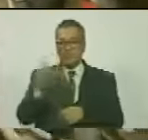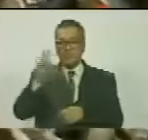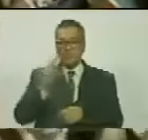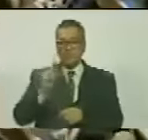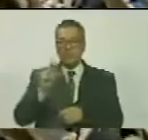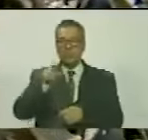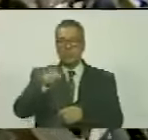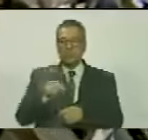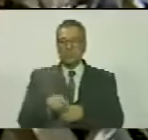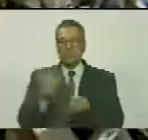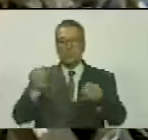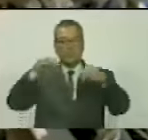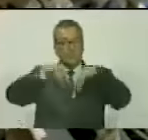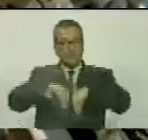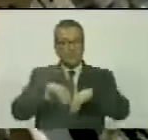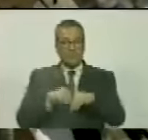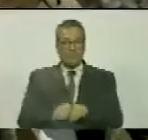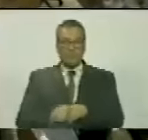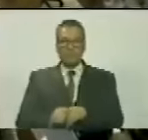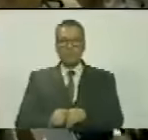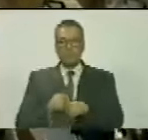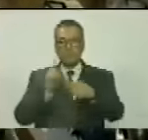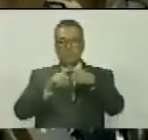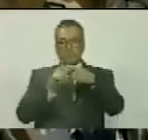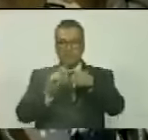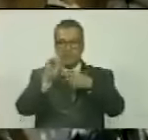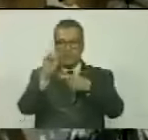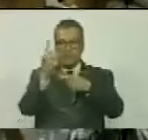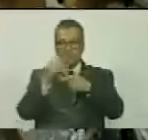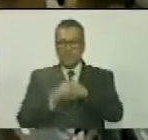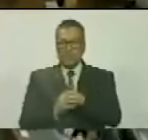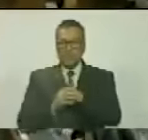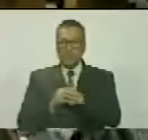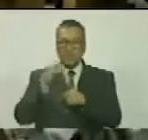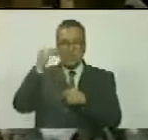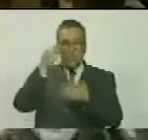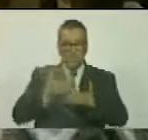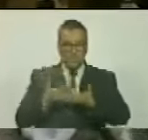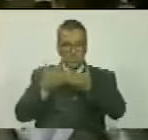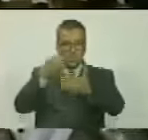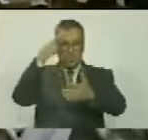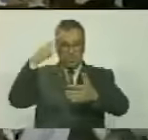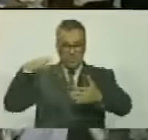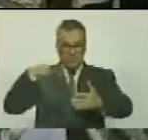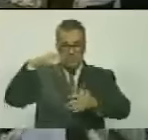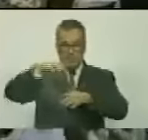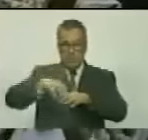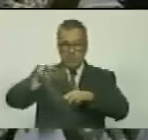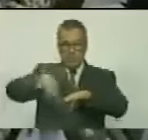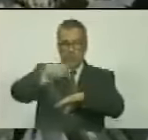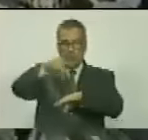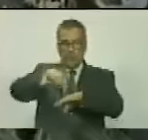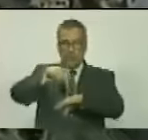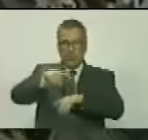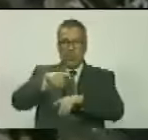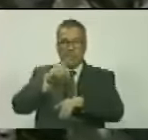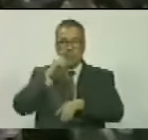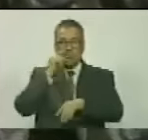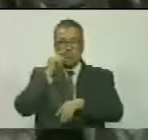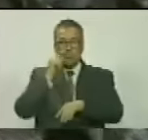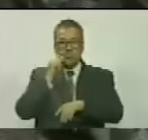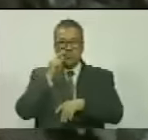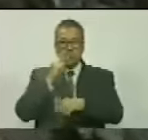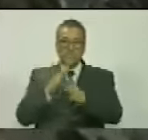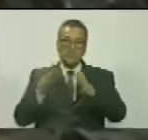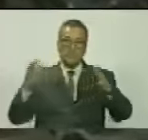República acuerda primero conceder los honores del Panteón Nacional a uno de